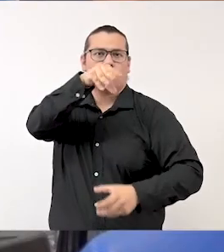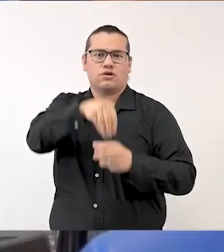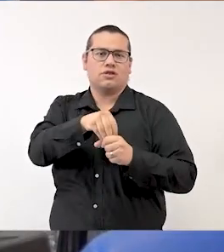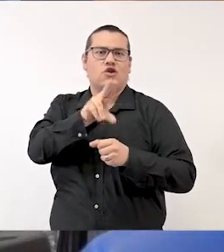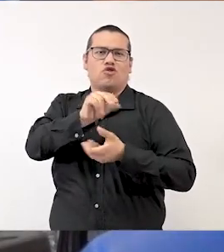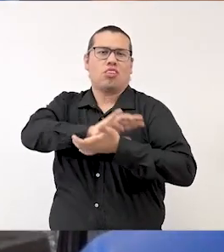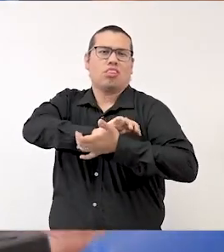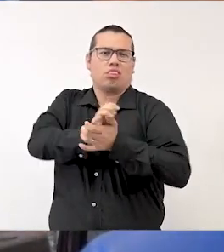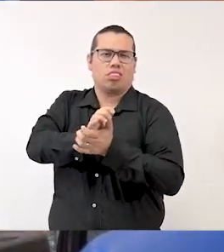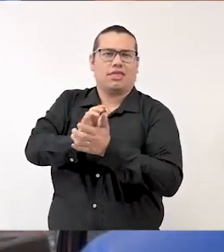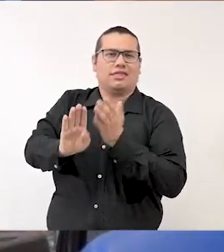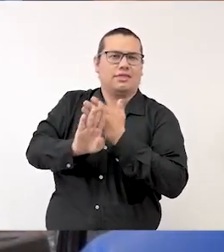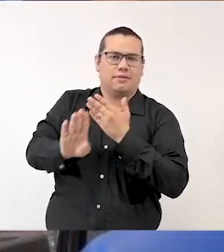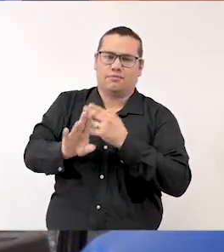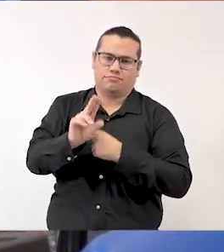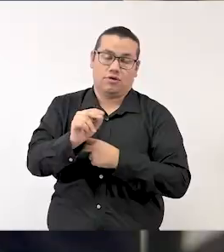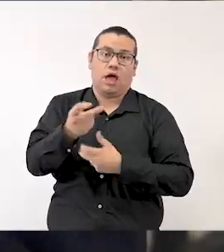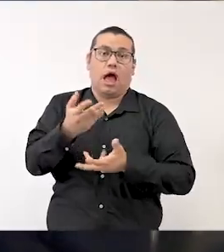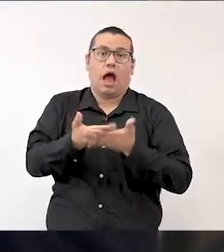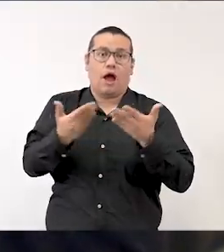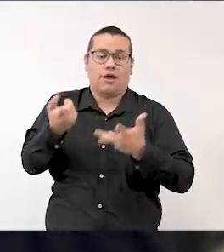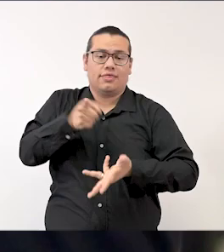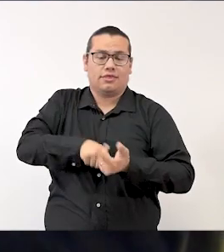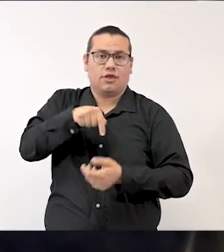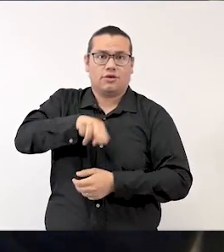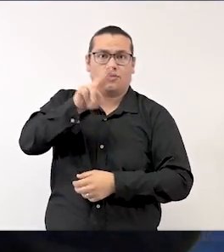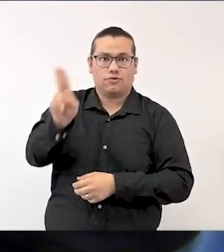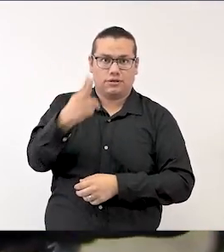Ahora en la universidad debemos seguir tomándolo en cuenta.